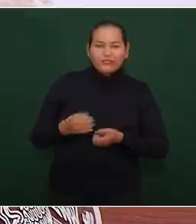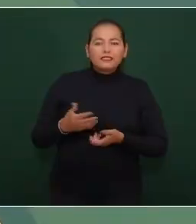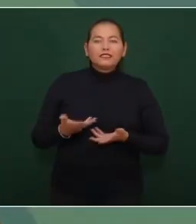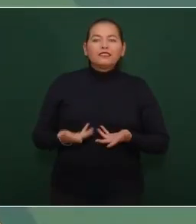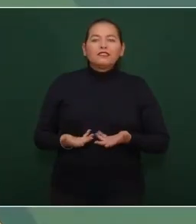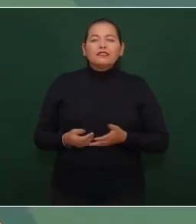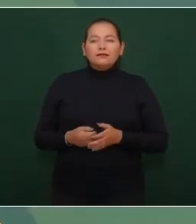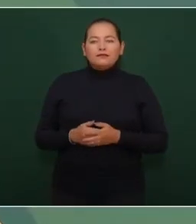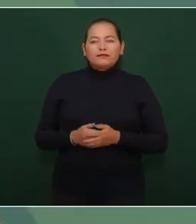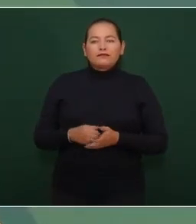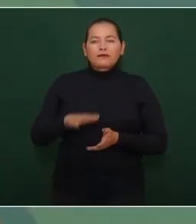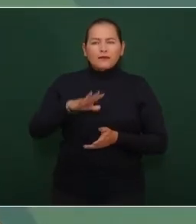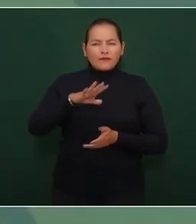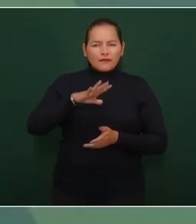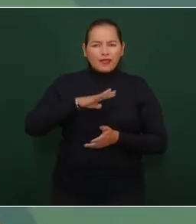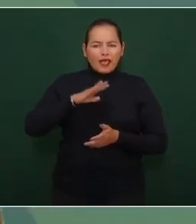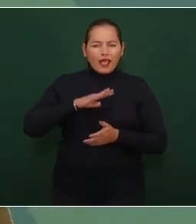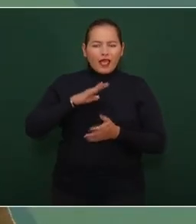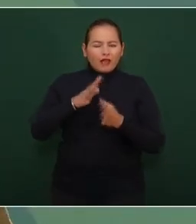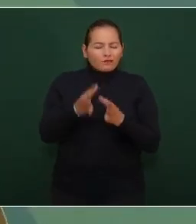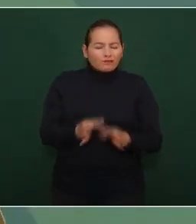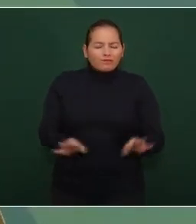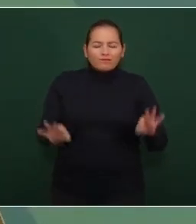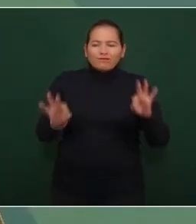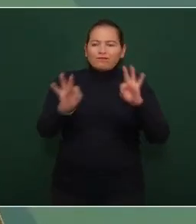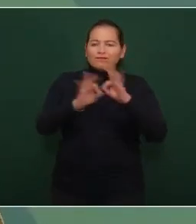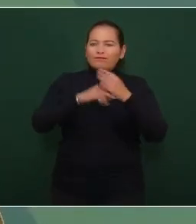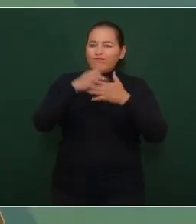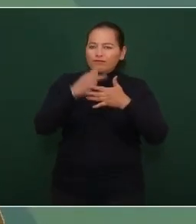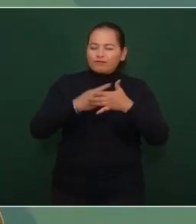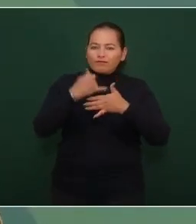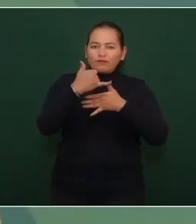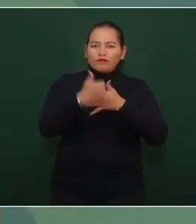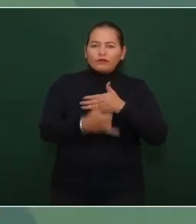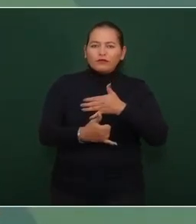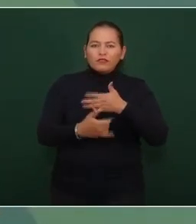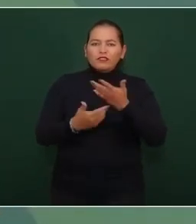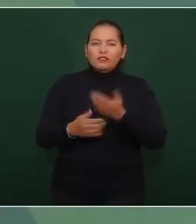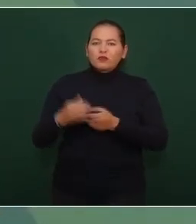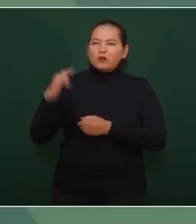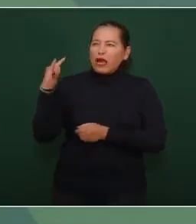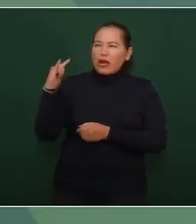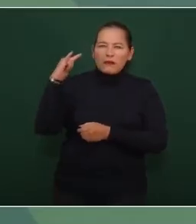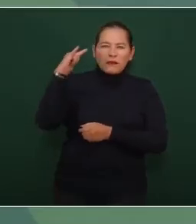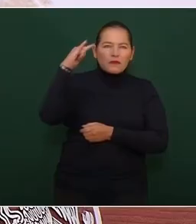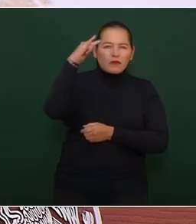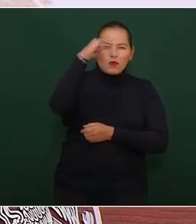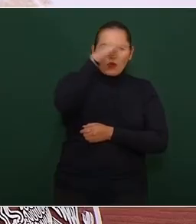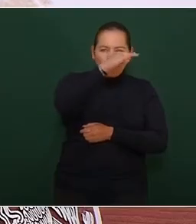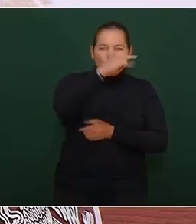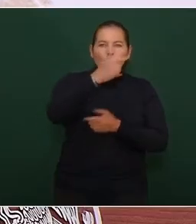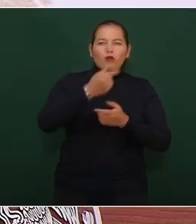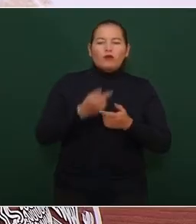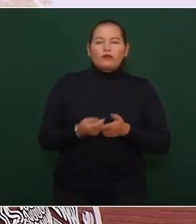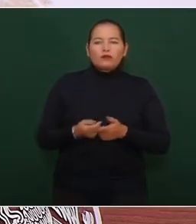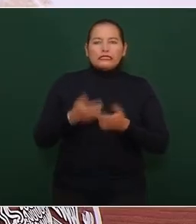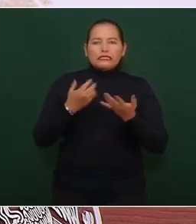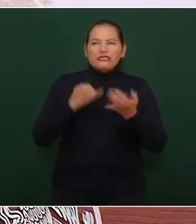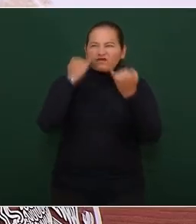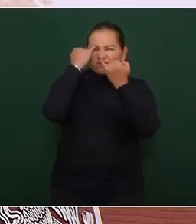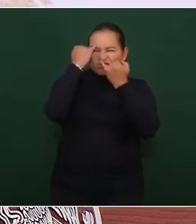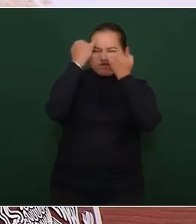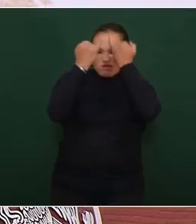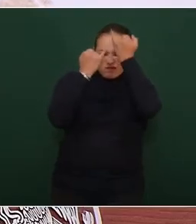un proyecto importante sobre un avión, un avión multipropósito y también un desarrollo de un